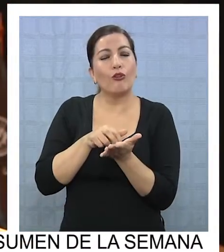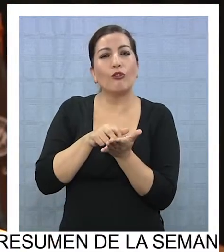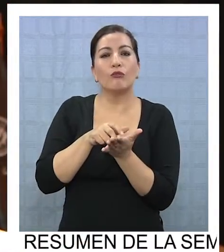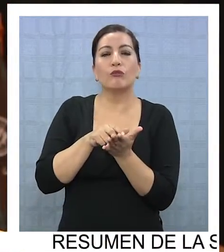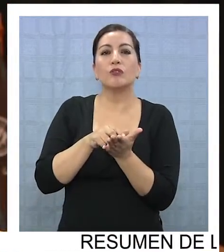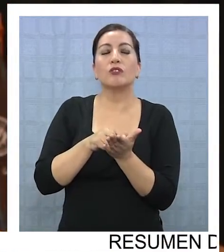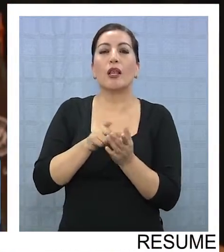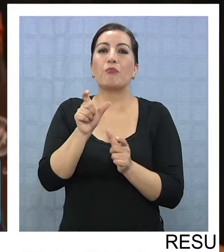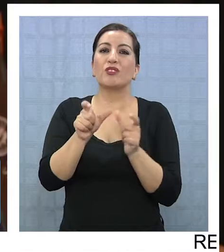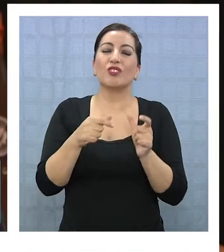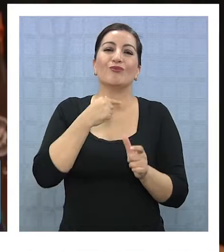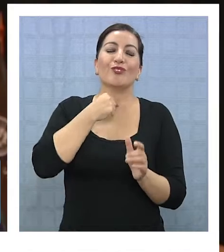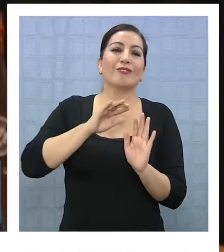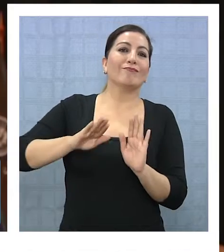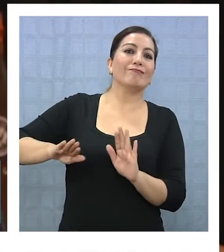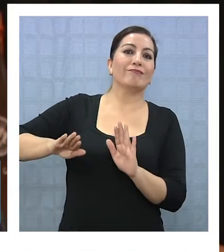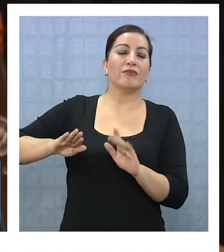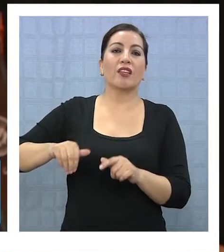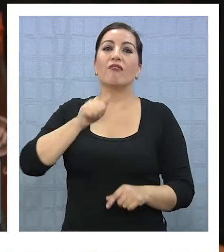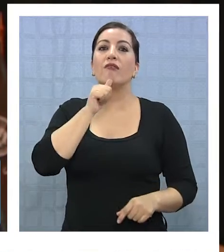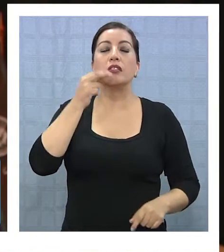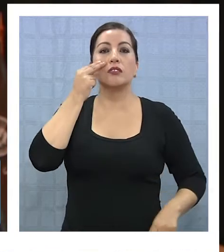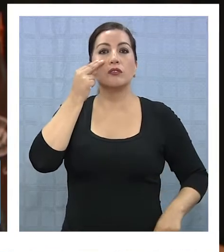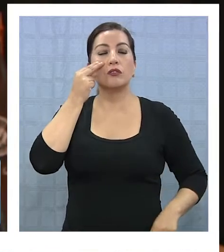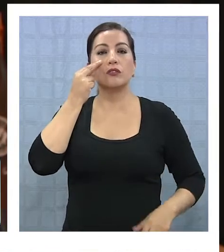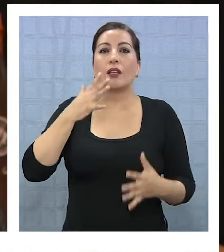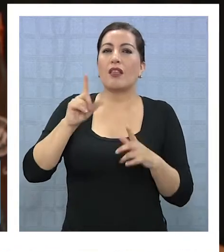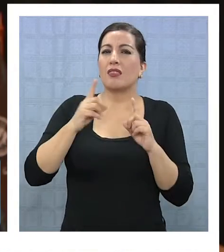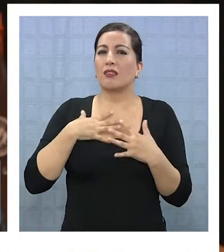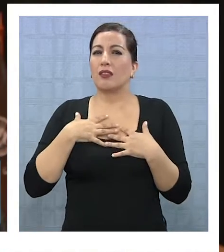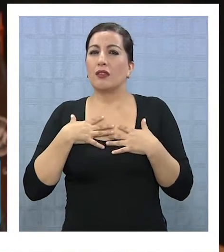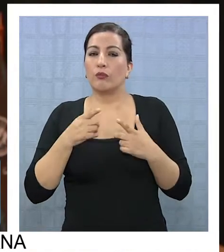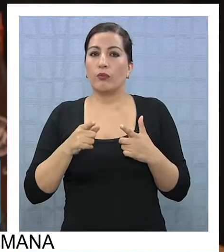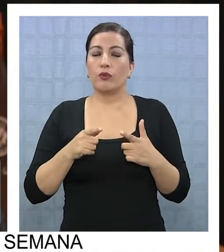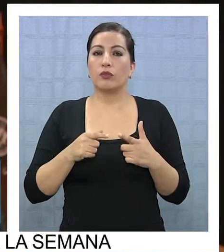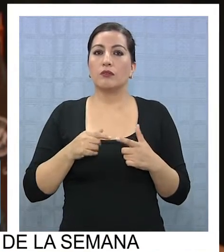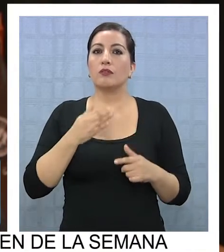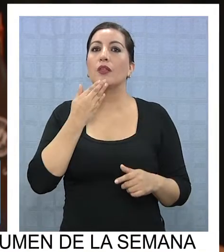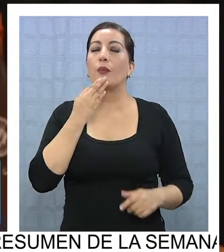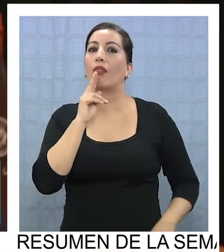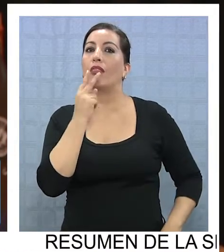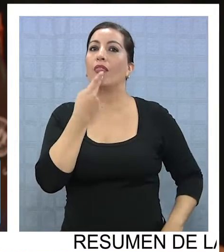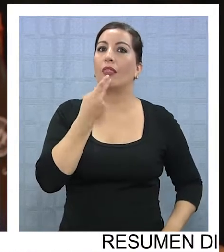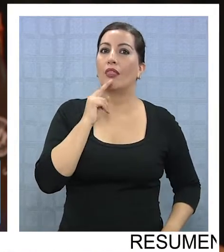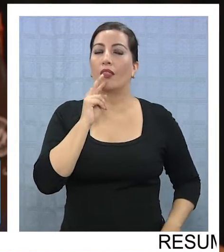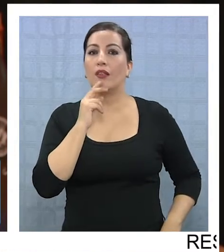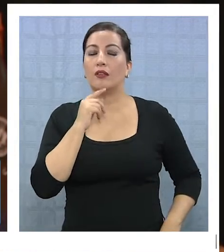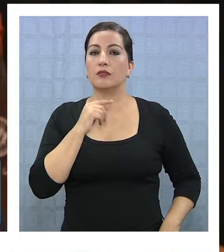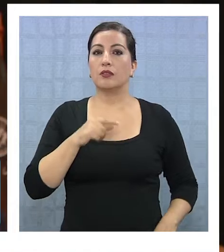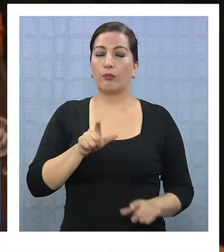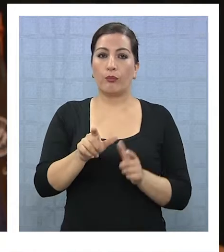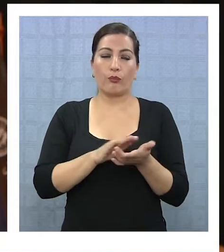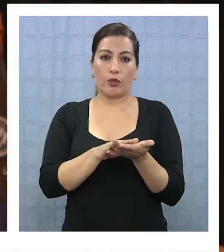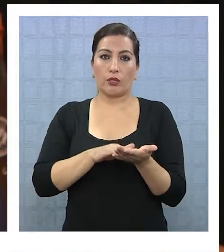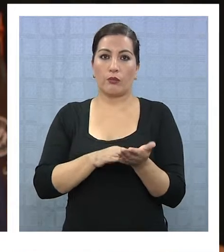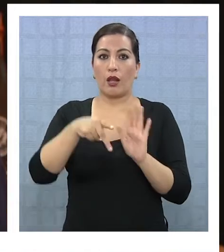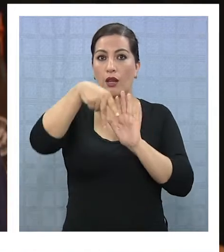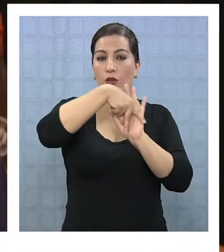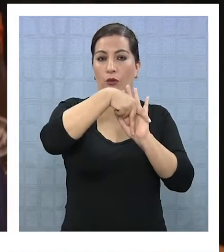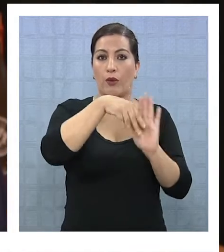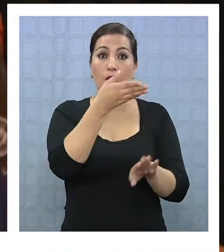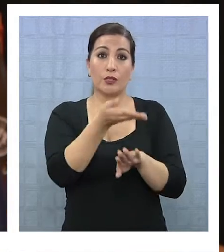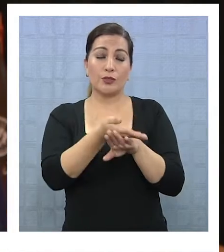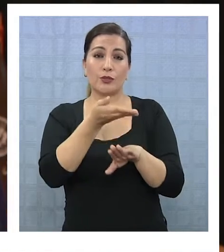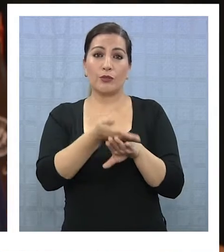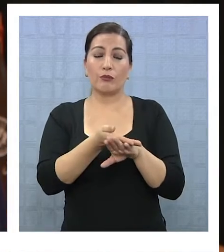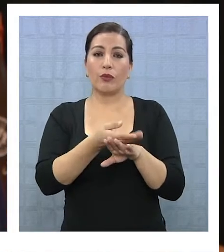mucha resistencia, hay desconocimiento, hay temores y también hay muchas contradicciones entre lo que piden las nuevas normativas